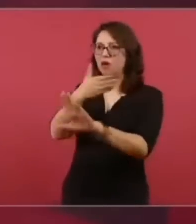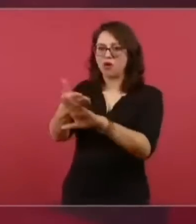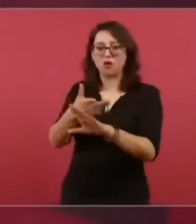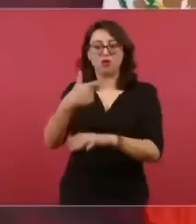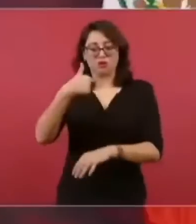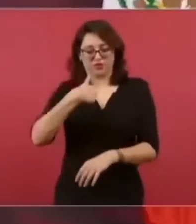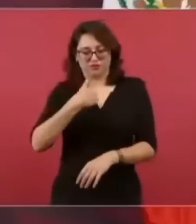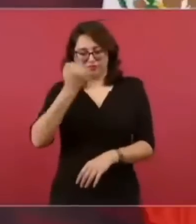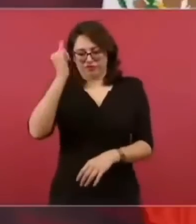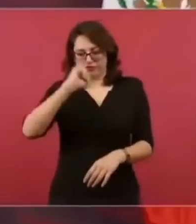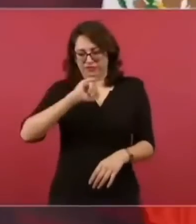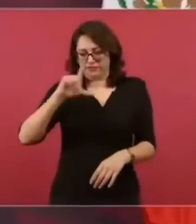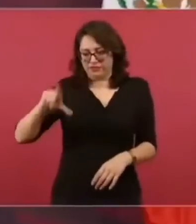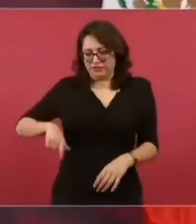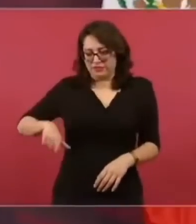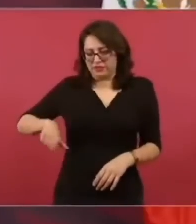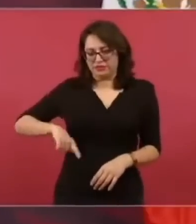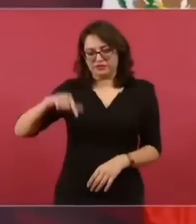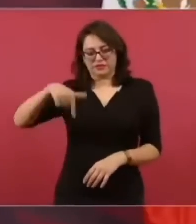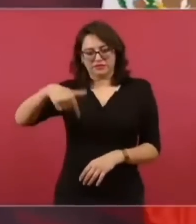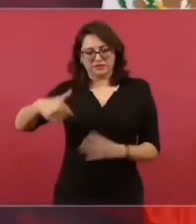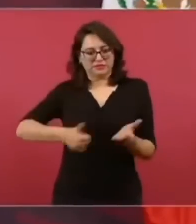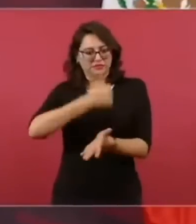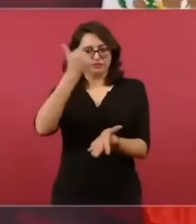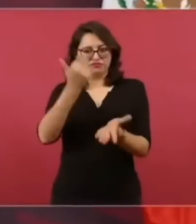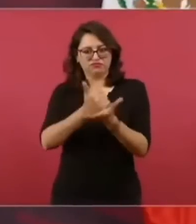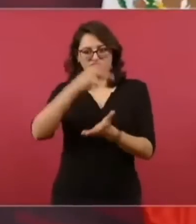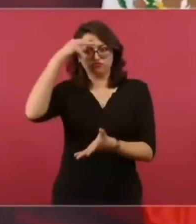salió a decir que no estaba de acuerdo,